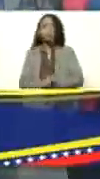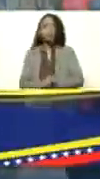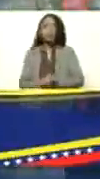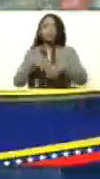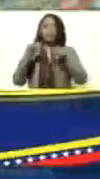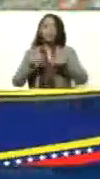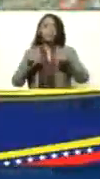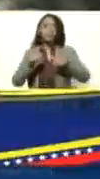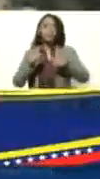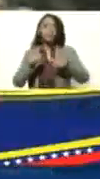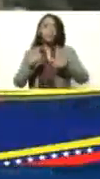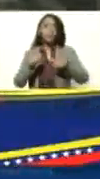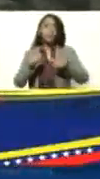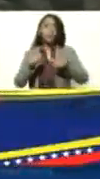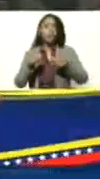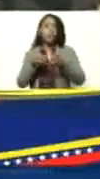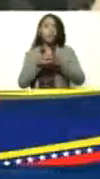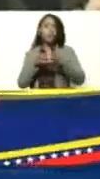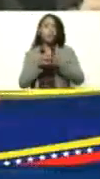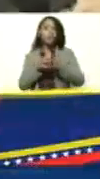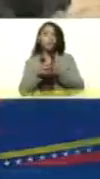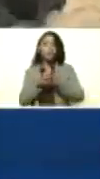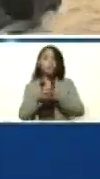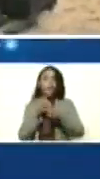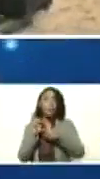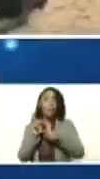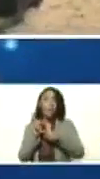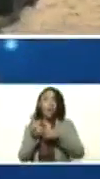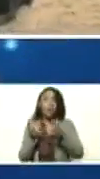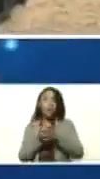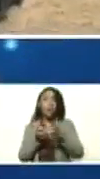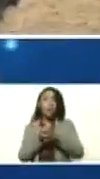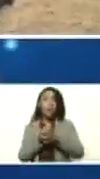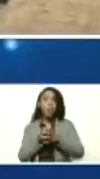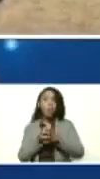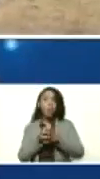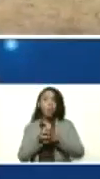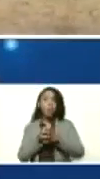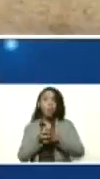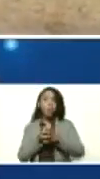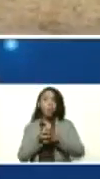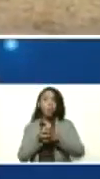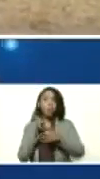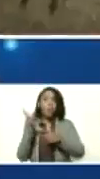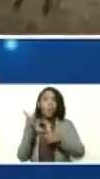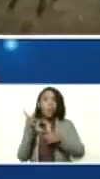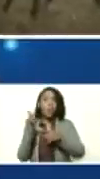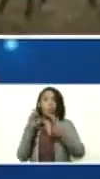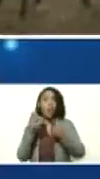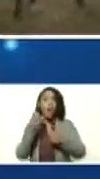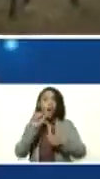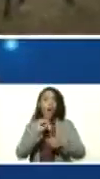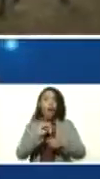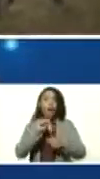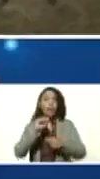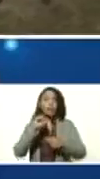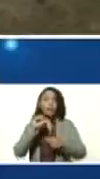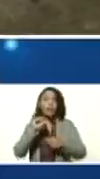aquí, los padrotes. Aquí están los padrotes de la raza Azaf. Estos son los padrotes de la raza Azaf.